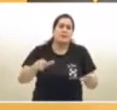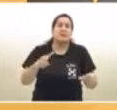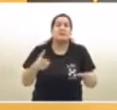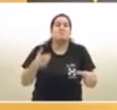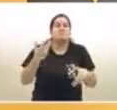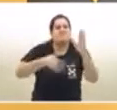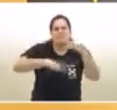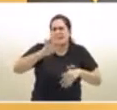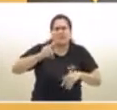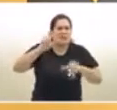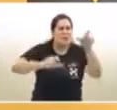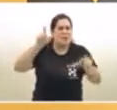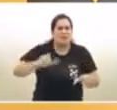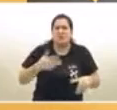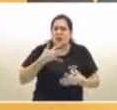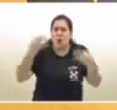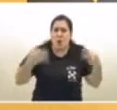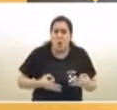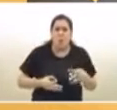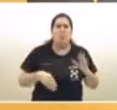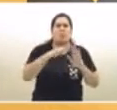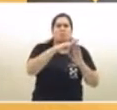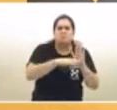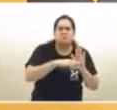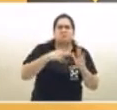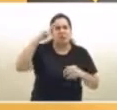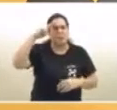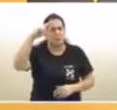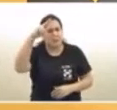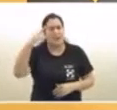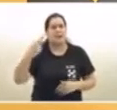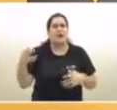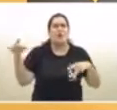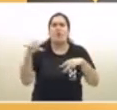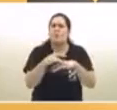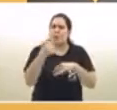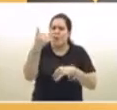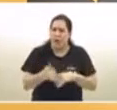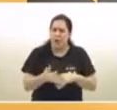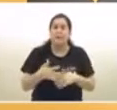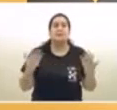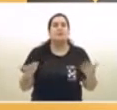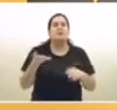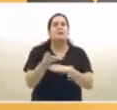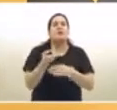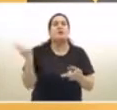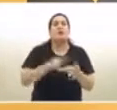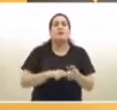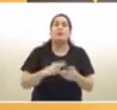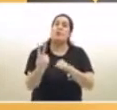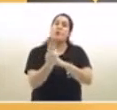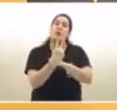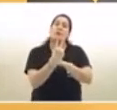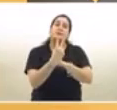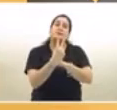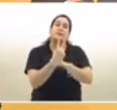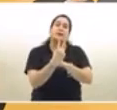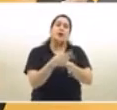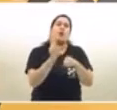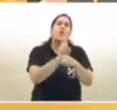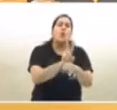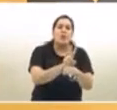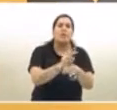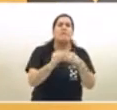de la gente en la ciudad lo viene haciendo, demostrando un compromiso enorme. Pero por eso una vez más les pido que se cuiden. Que cuiden a sus